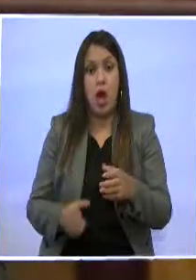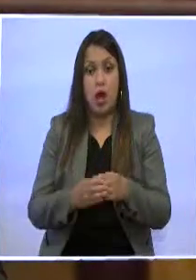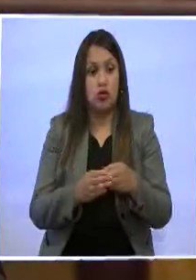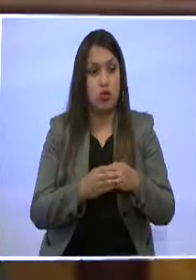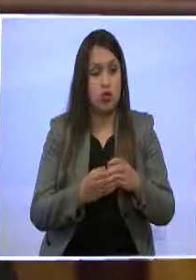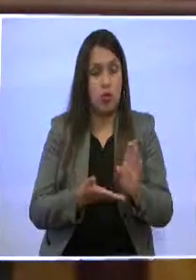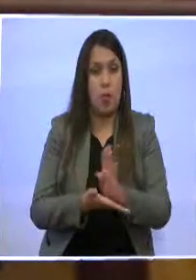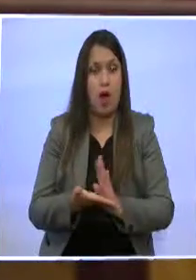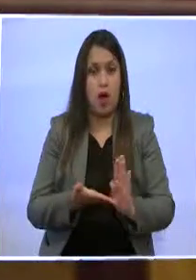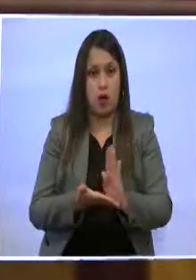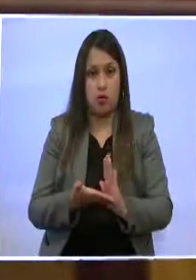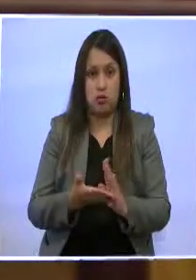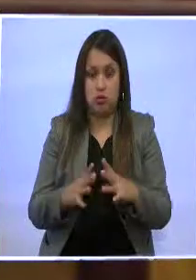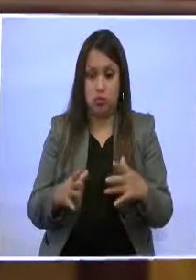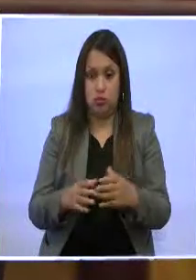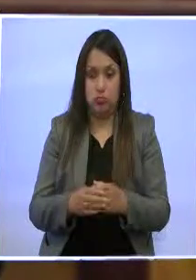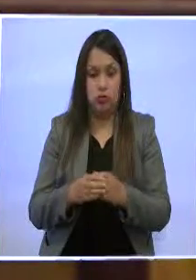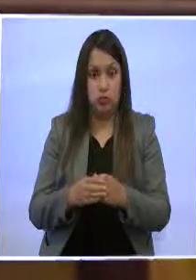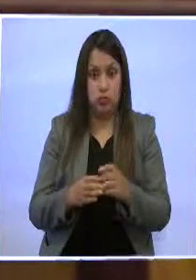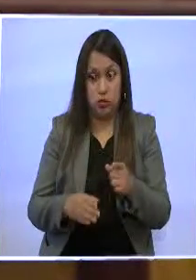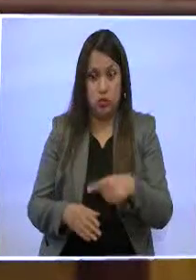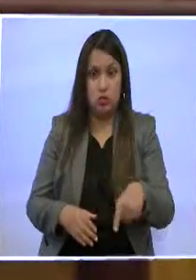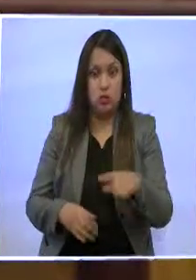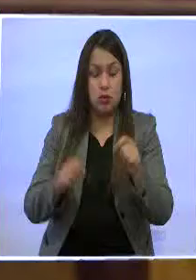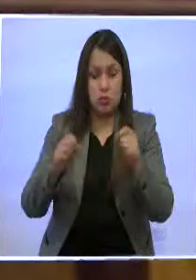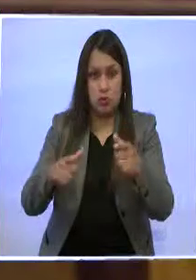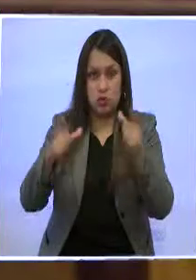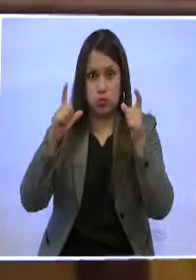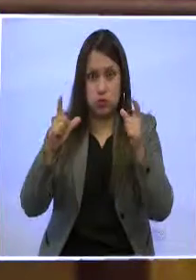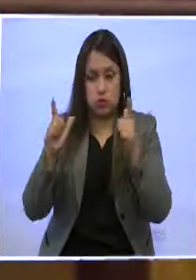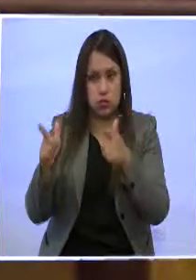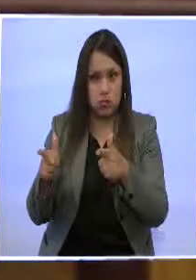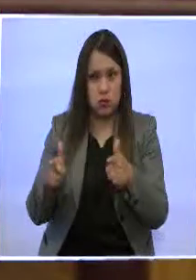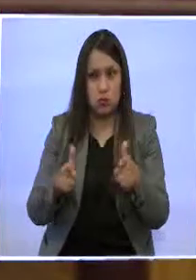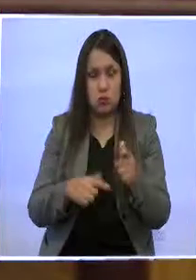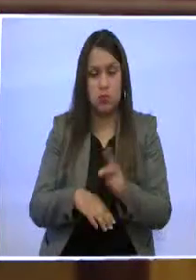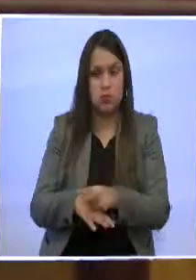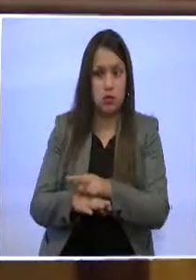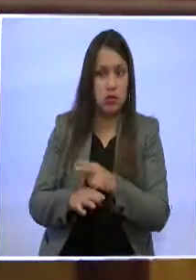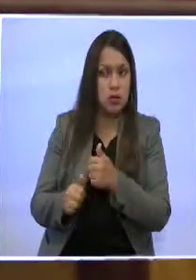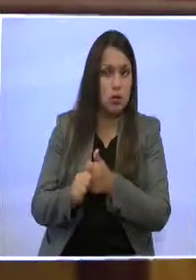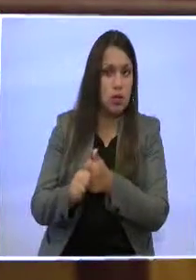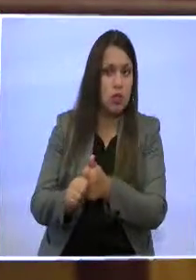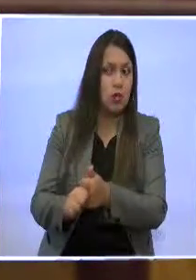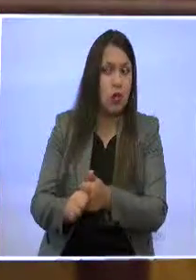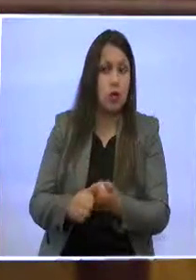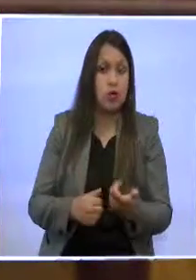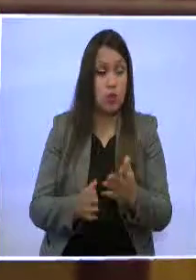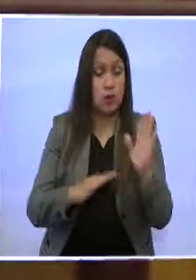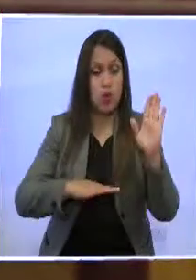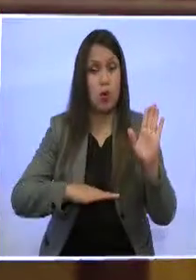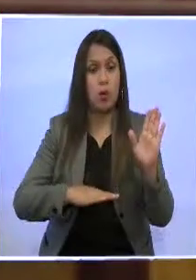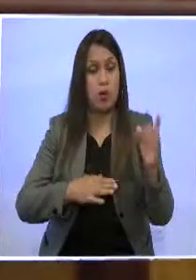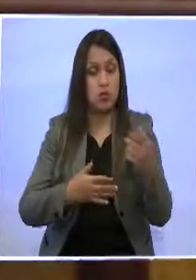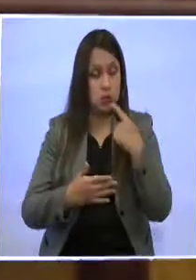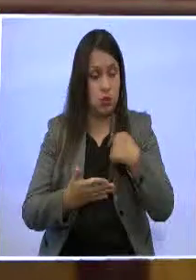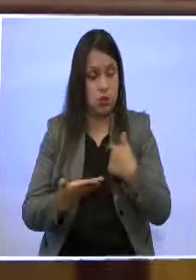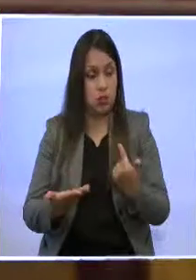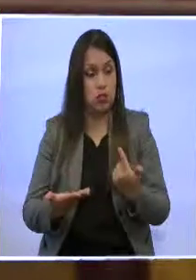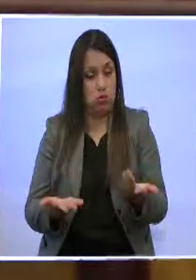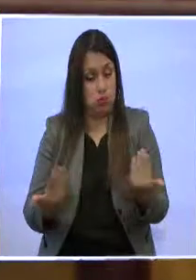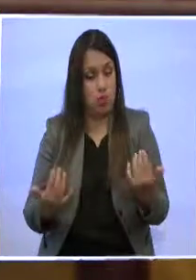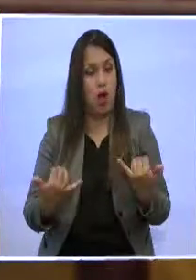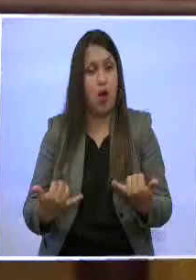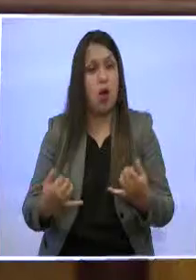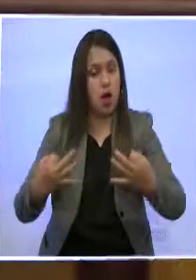es fundamental para que mantengan vigilancia respecto al ofrecimiento de la obra pública, respecto a la calidad de la ejecución,